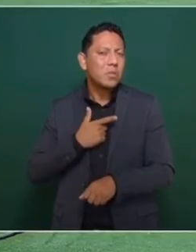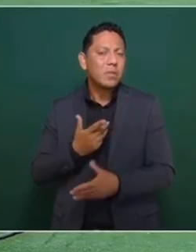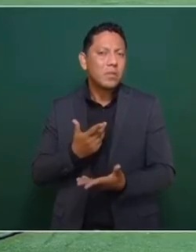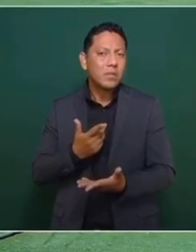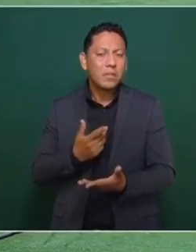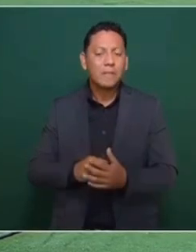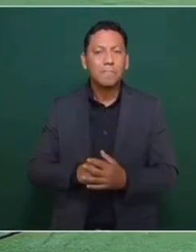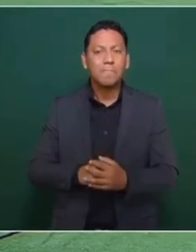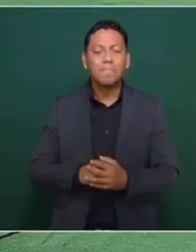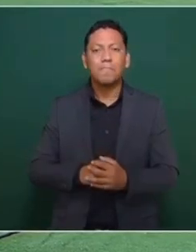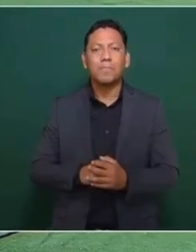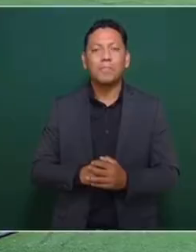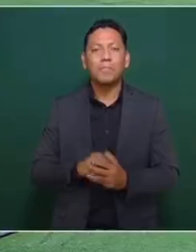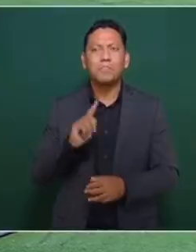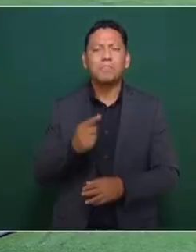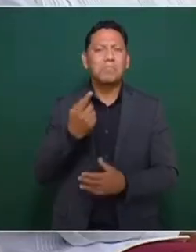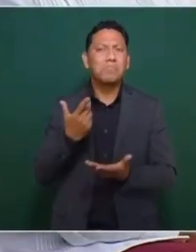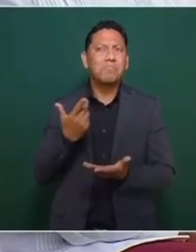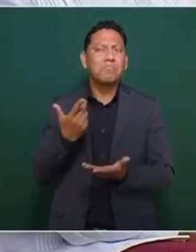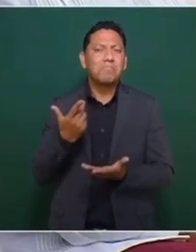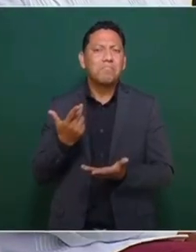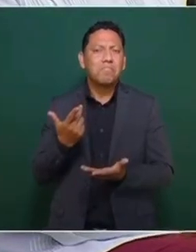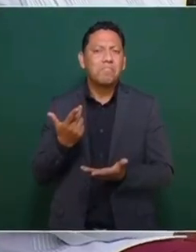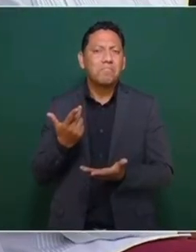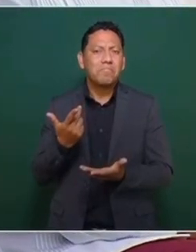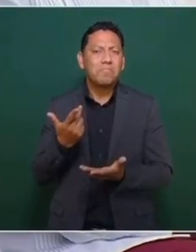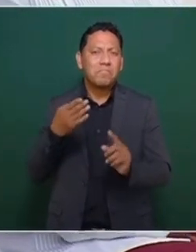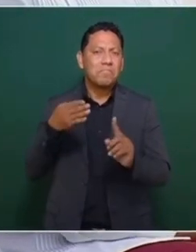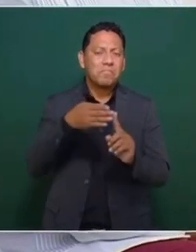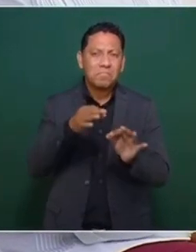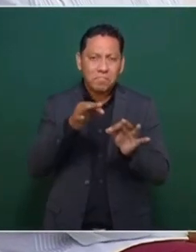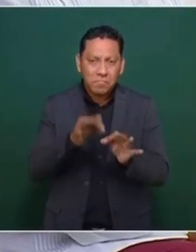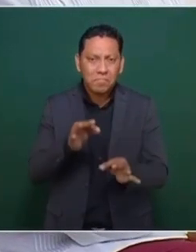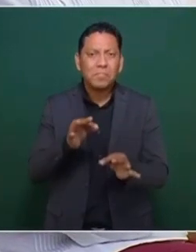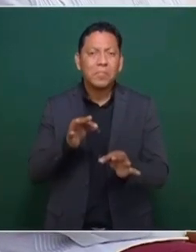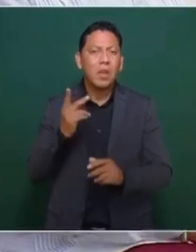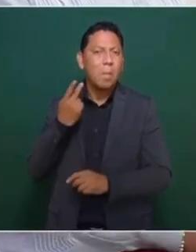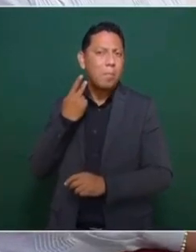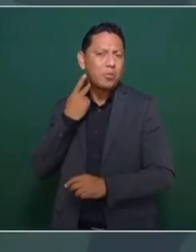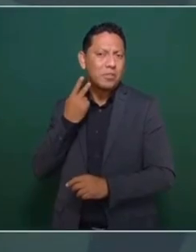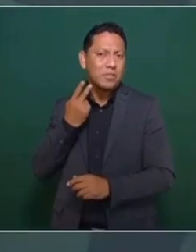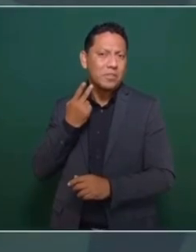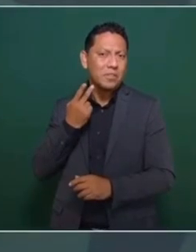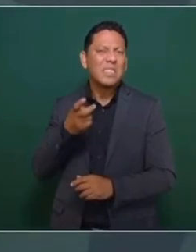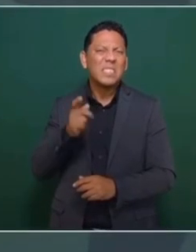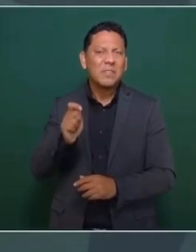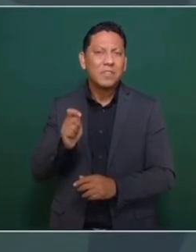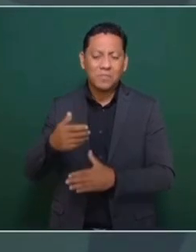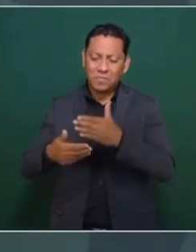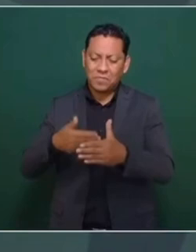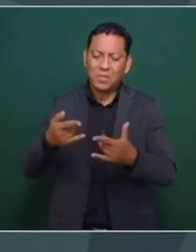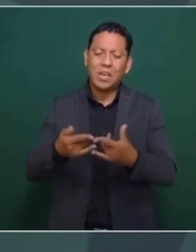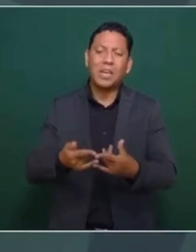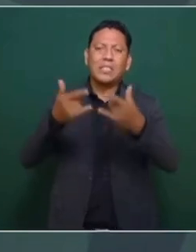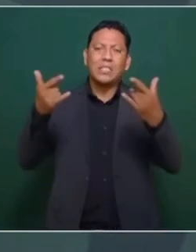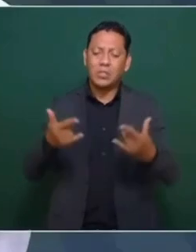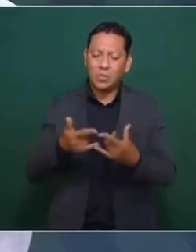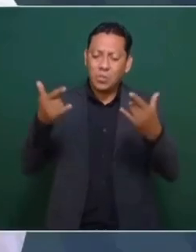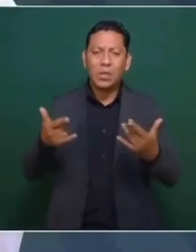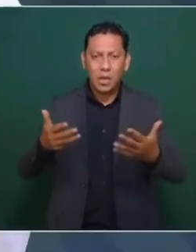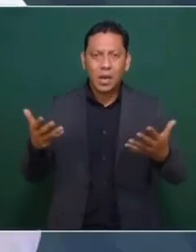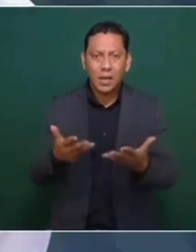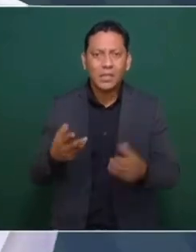la que define, que la política es hacer historia, esa es la que más me gusta.